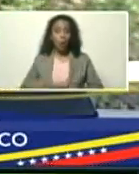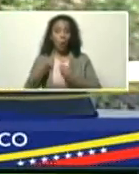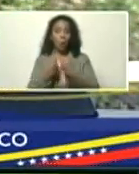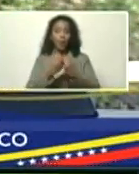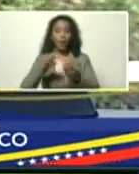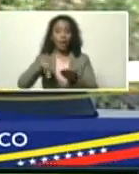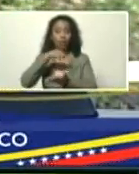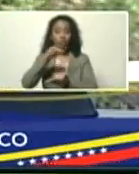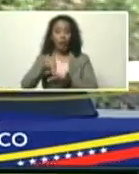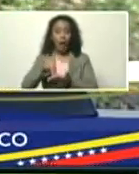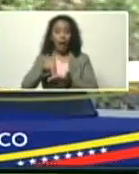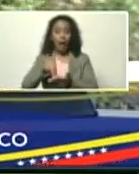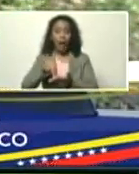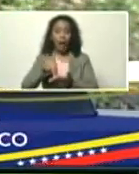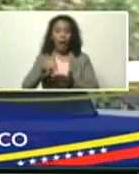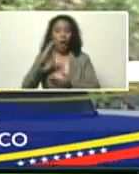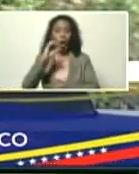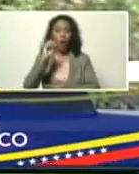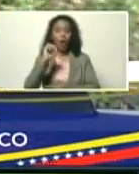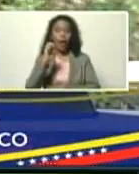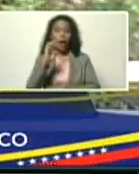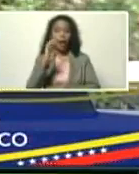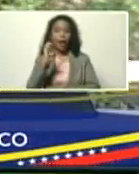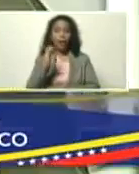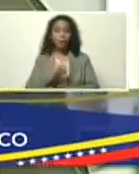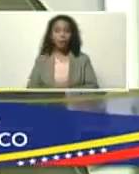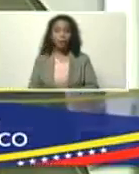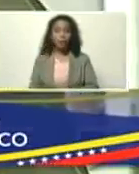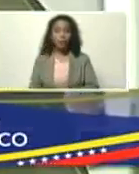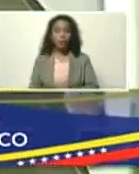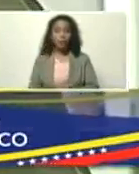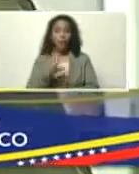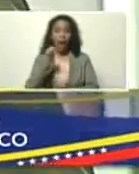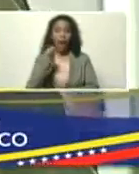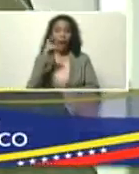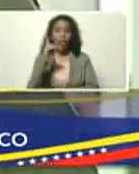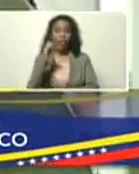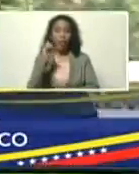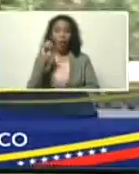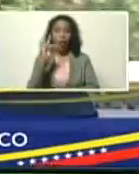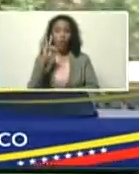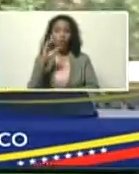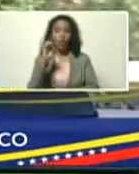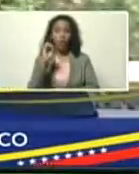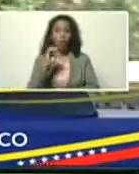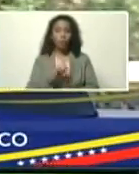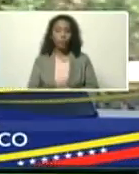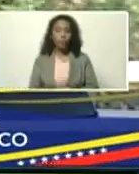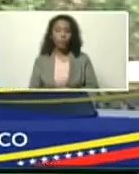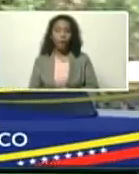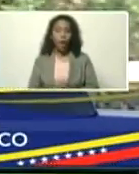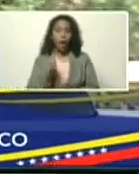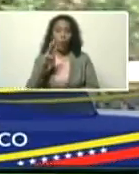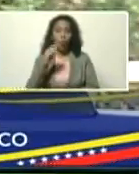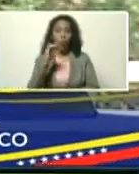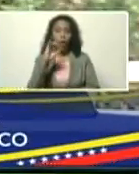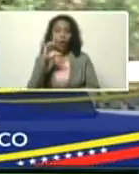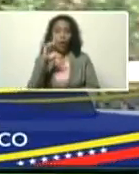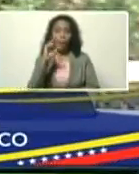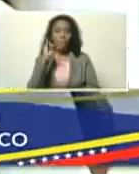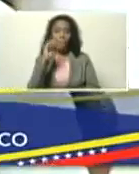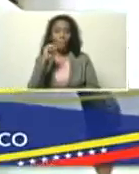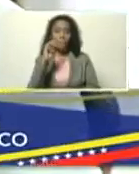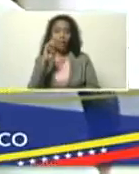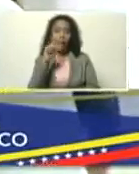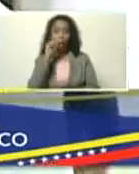Nacional de Reforestación, en la Conare, Adolfo Paredes, a Wilmer Vázquez, Presidente